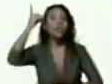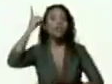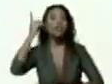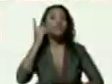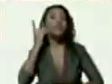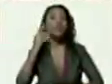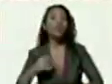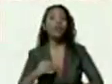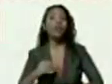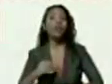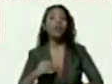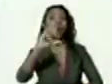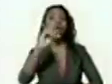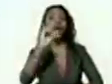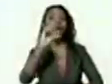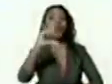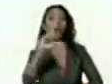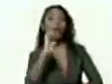león heredia